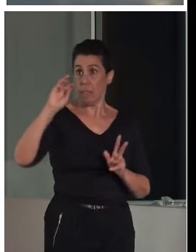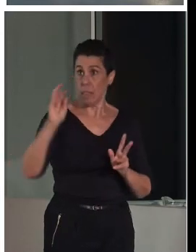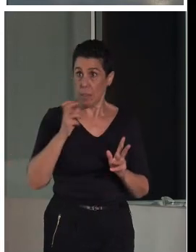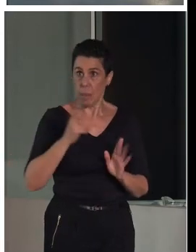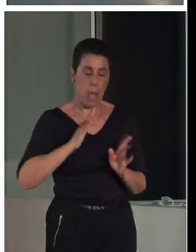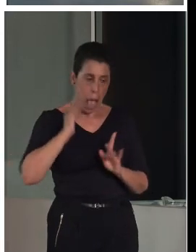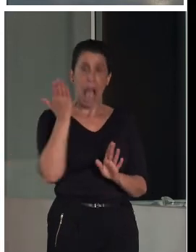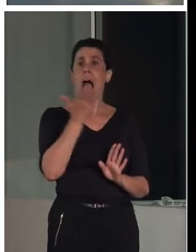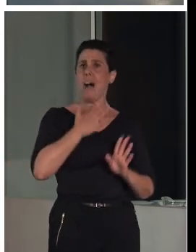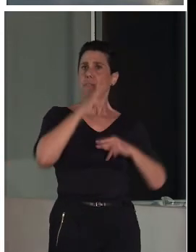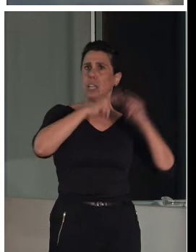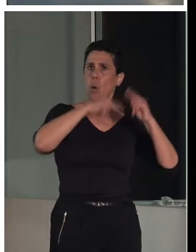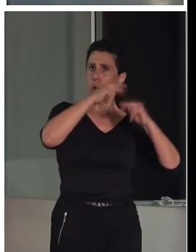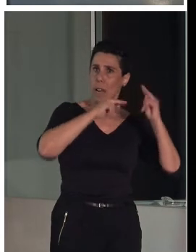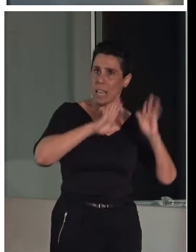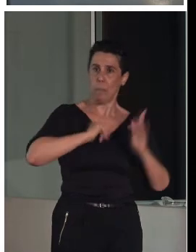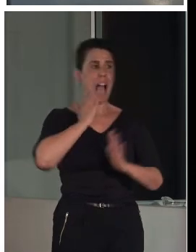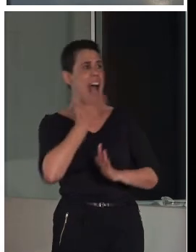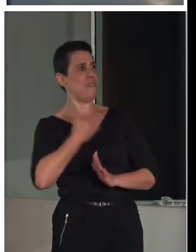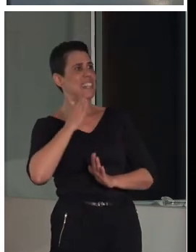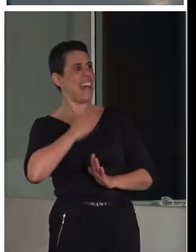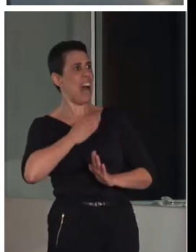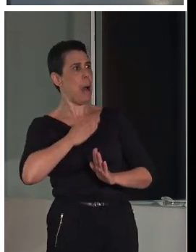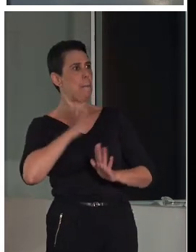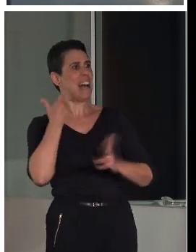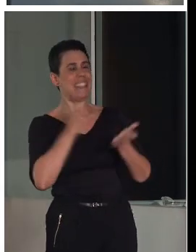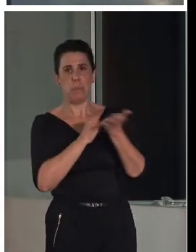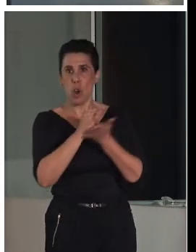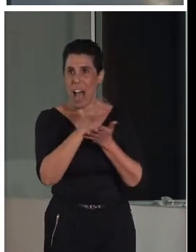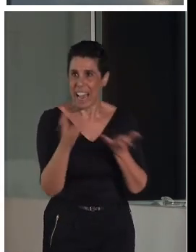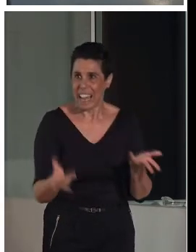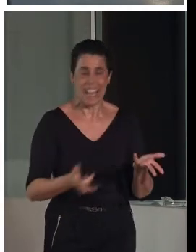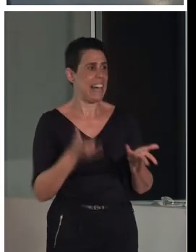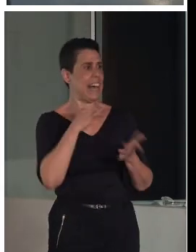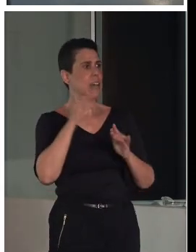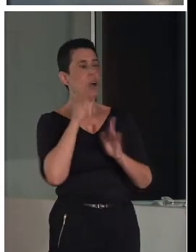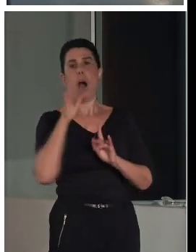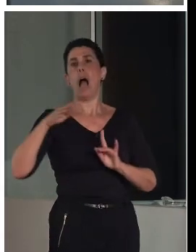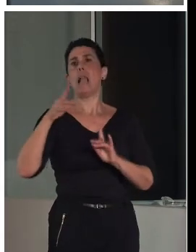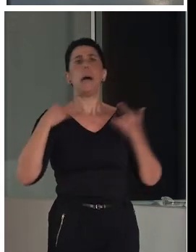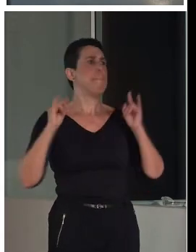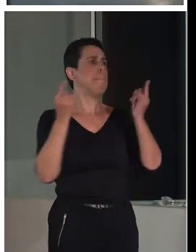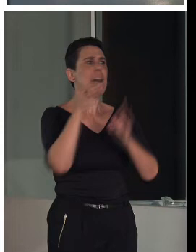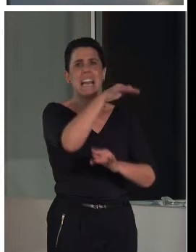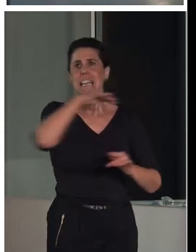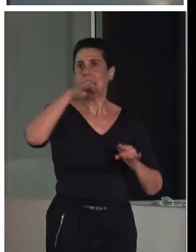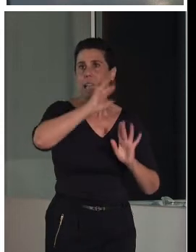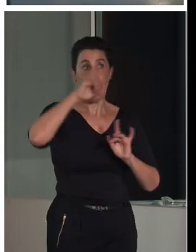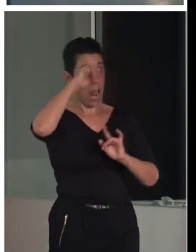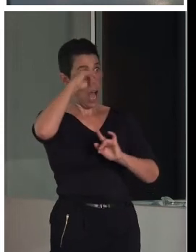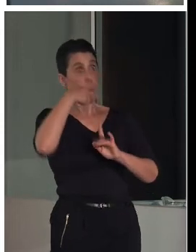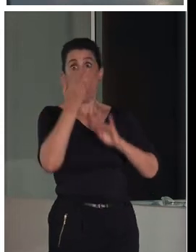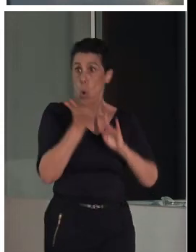inmuebles, al urbanismo, al patrimonio agrario, al territorio y al paisaje, a la población, a la cultura, a la sociedad